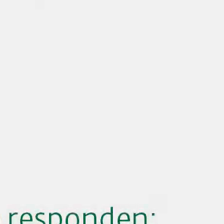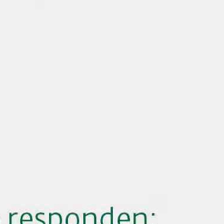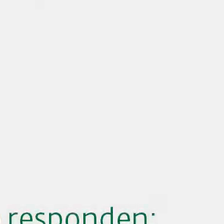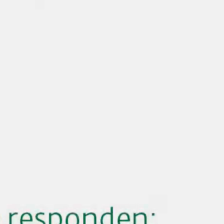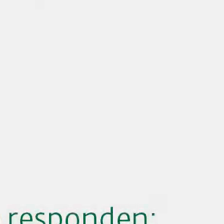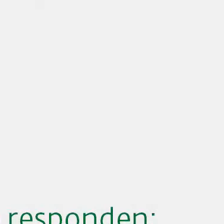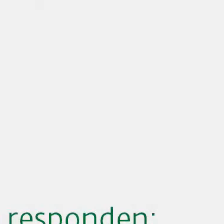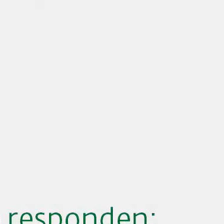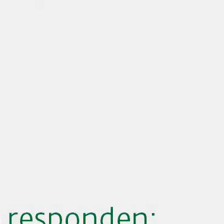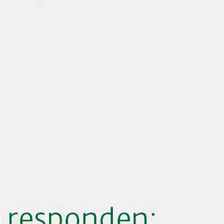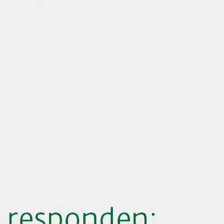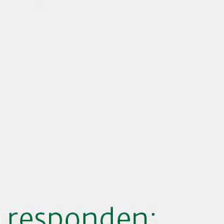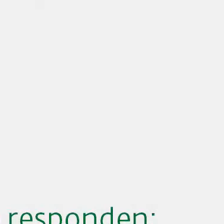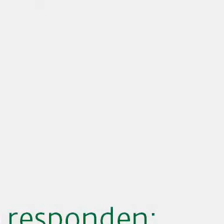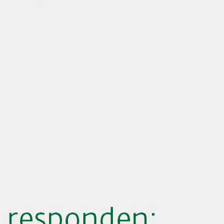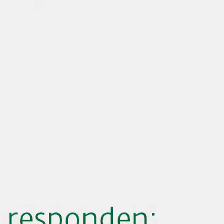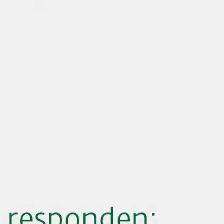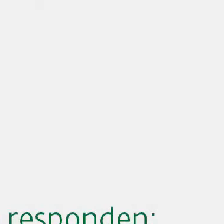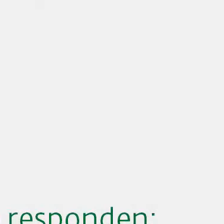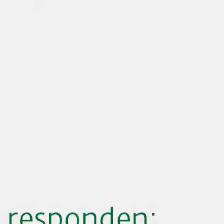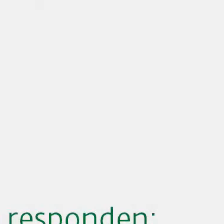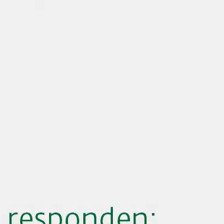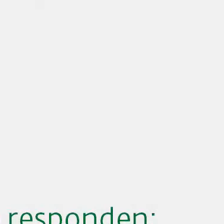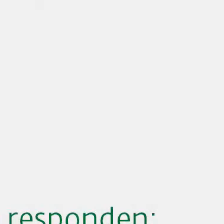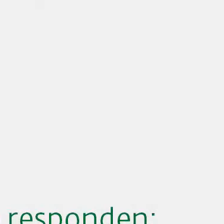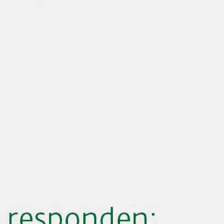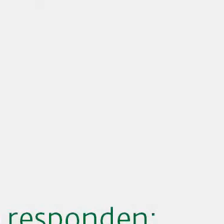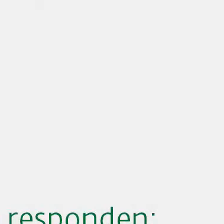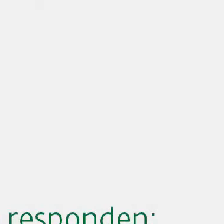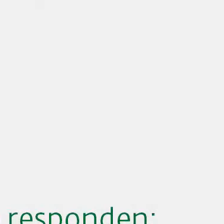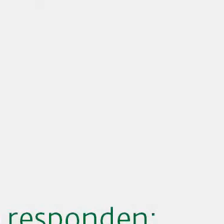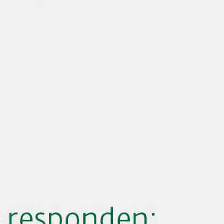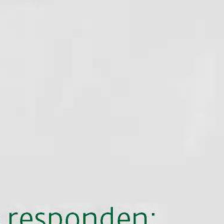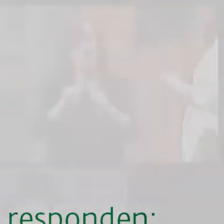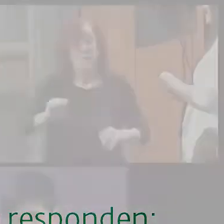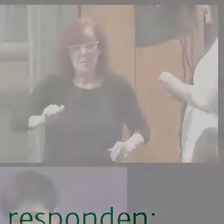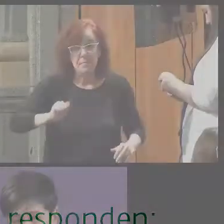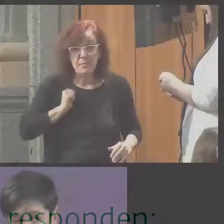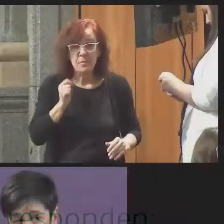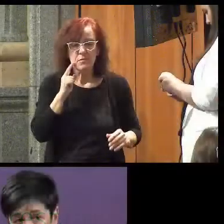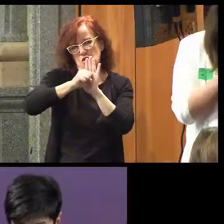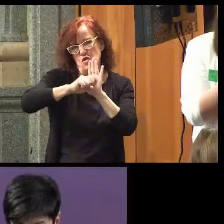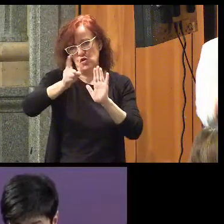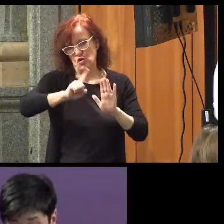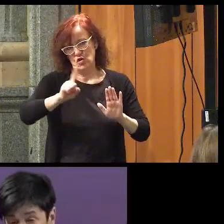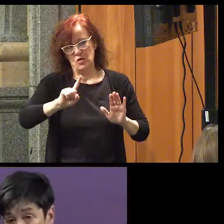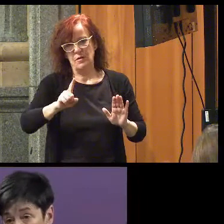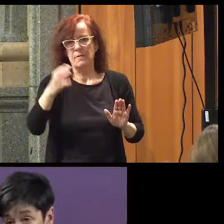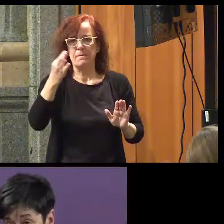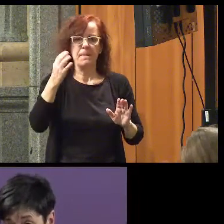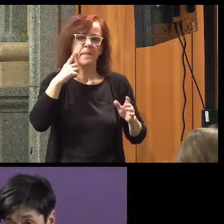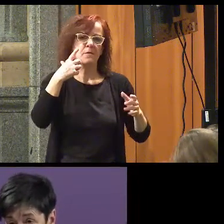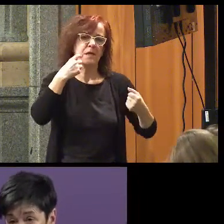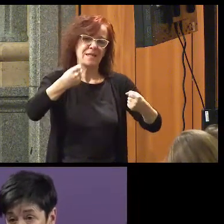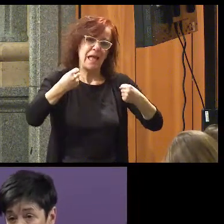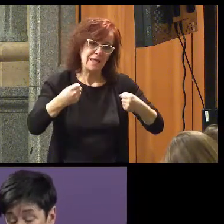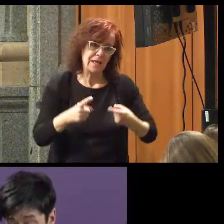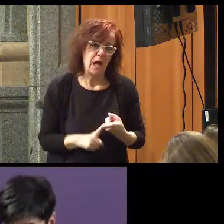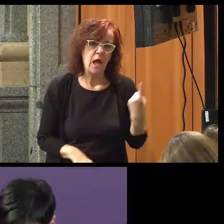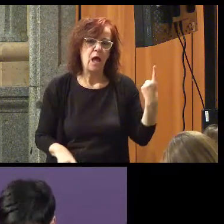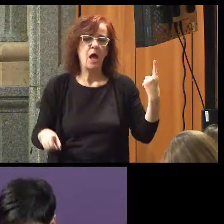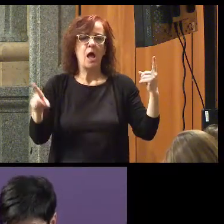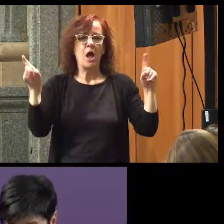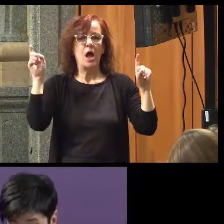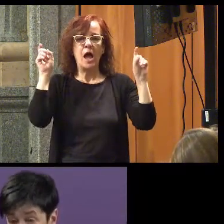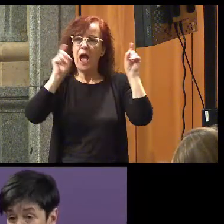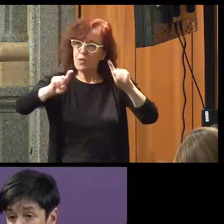Hablaba de igualdad de oportunidades y la igualdad de oportunidades tiene que ver con un montón de cosas. Tienen que ver con sanidad, con